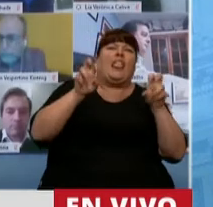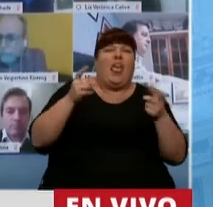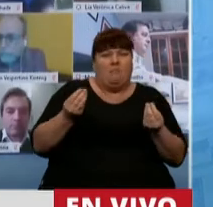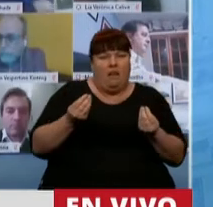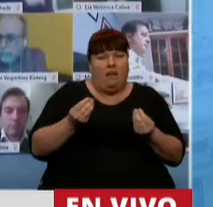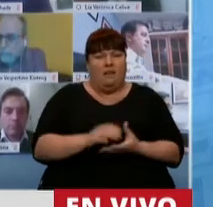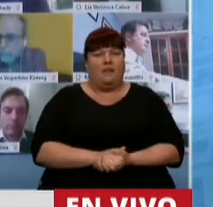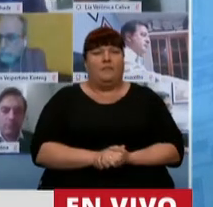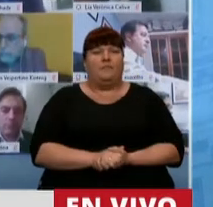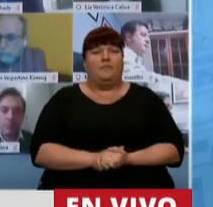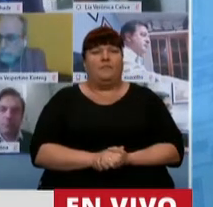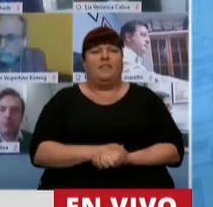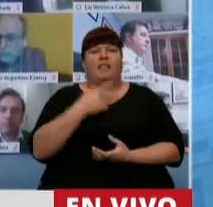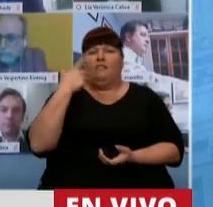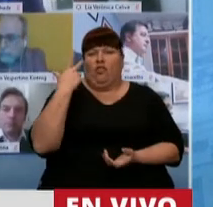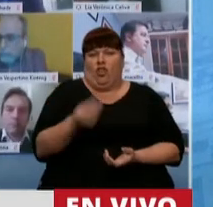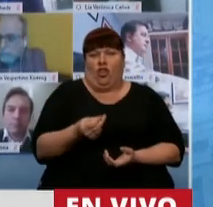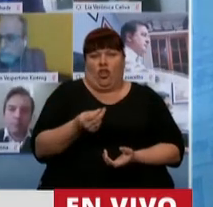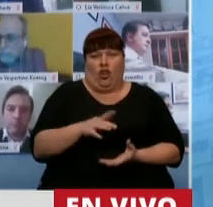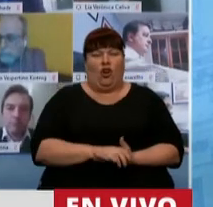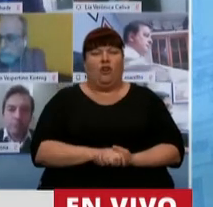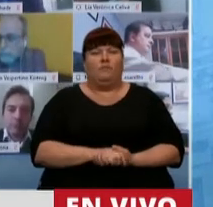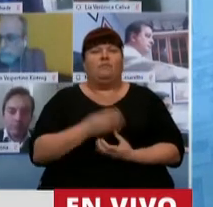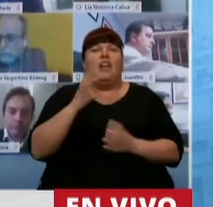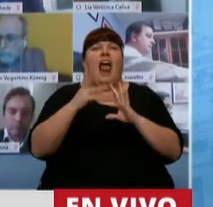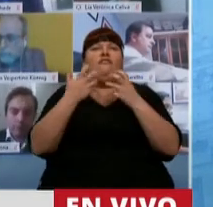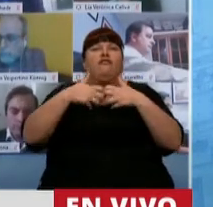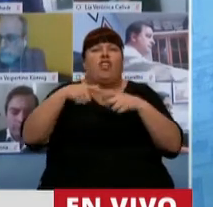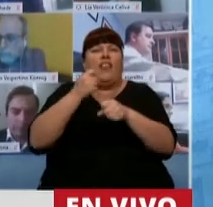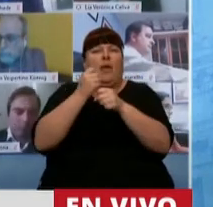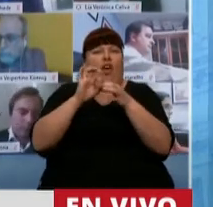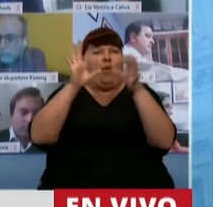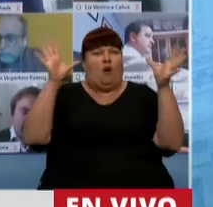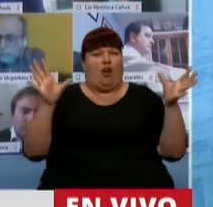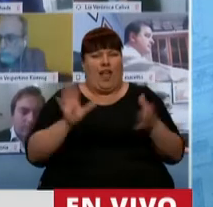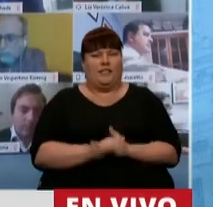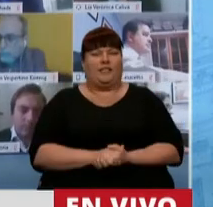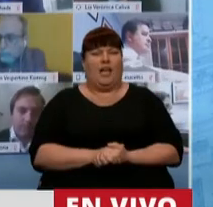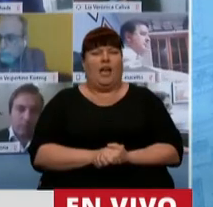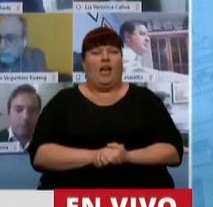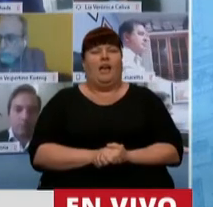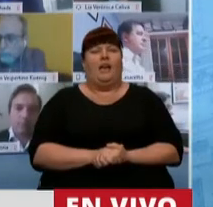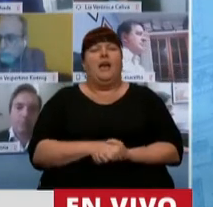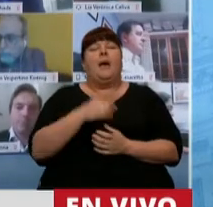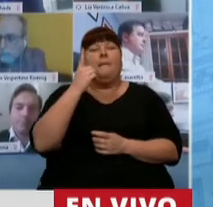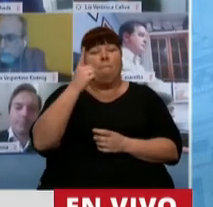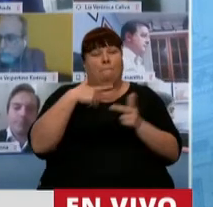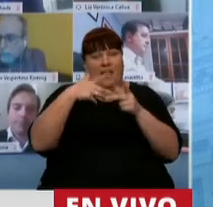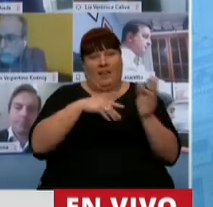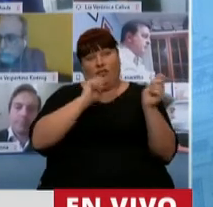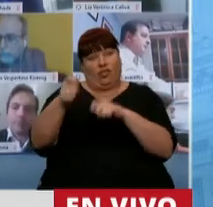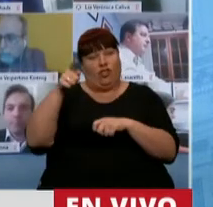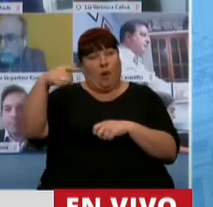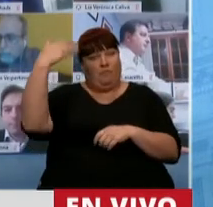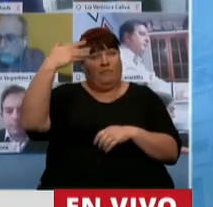tratar, con la negación de la esencia de lo que es el funcionamiento democrático. Y antes de darle la palabra a